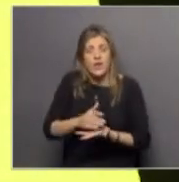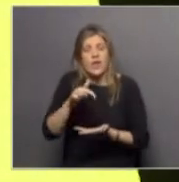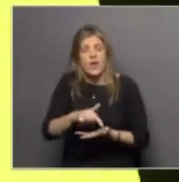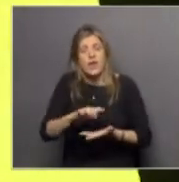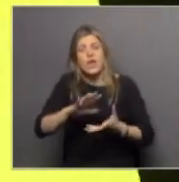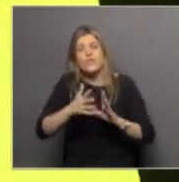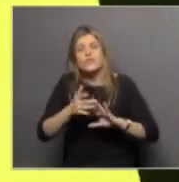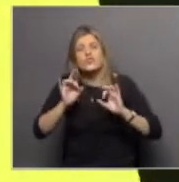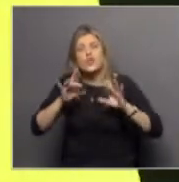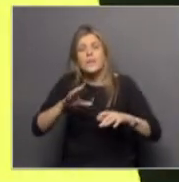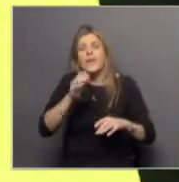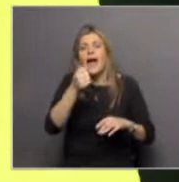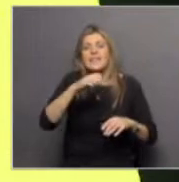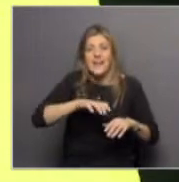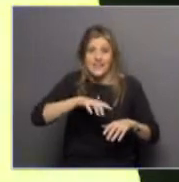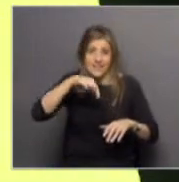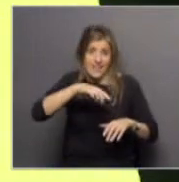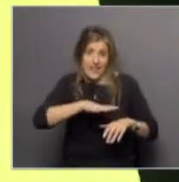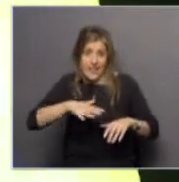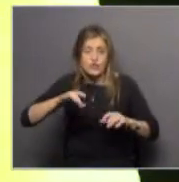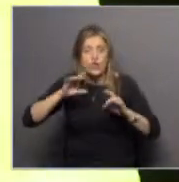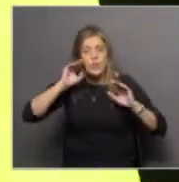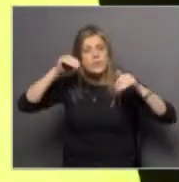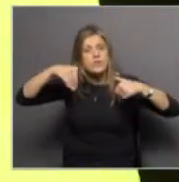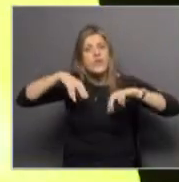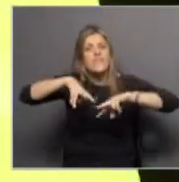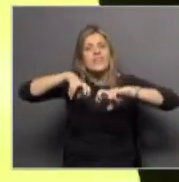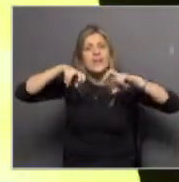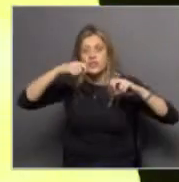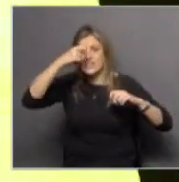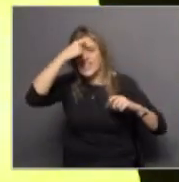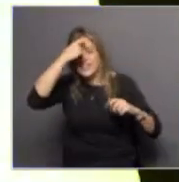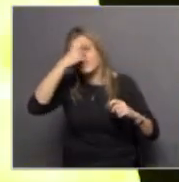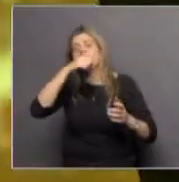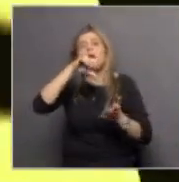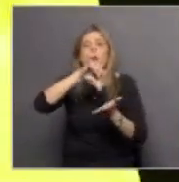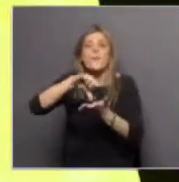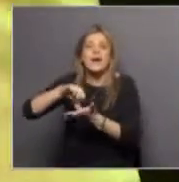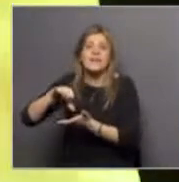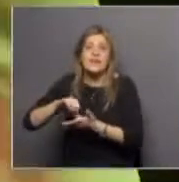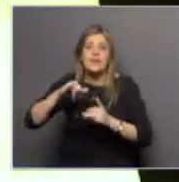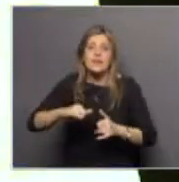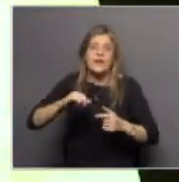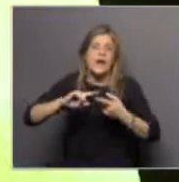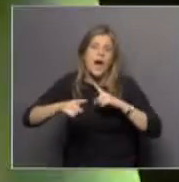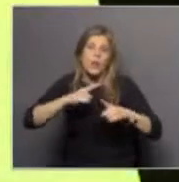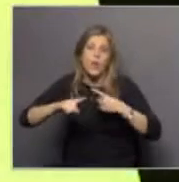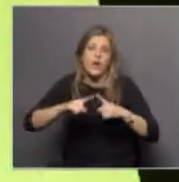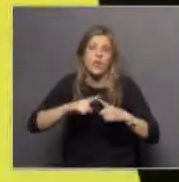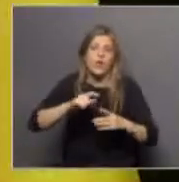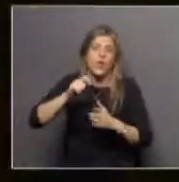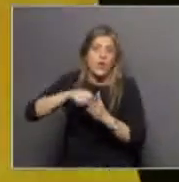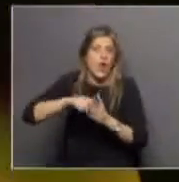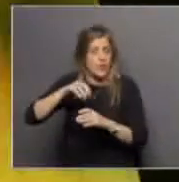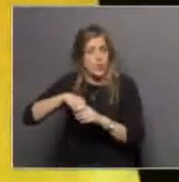exclusivamente orientado a la investigación científica. Los países firmantes del Tratado Antártico, incluyendo